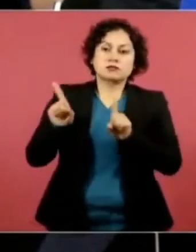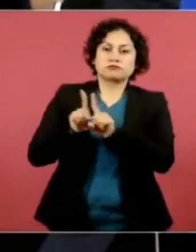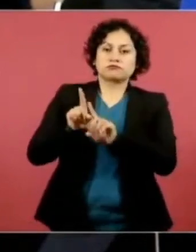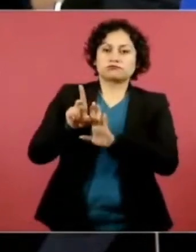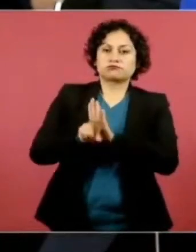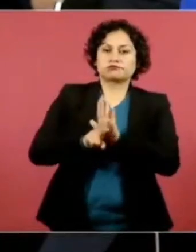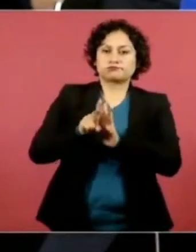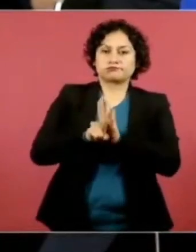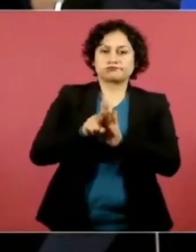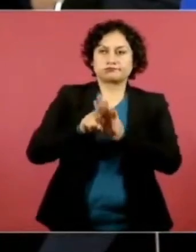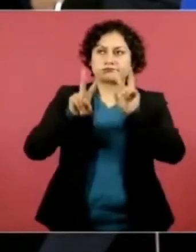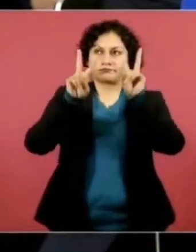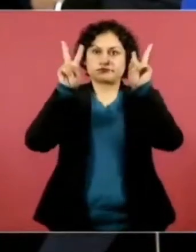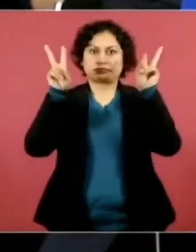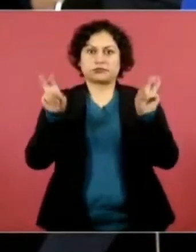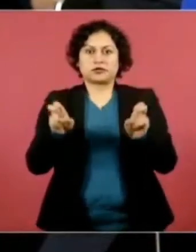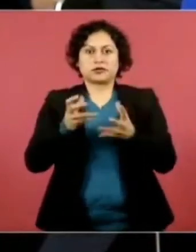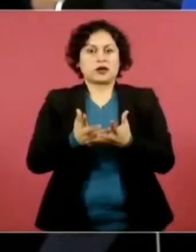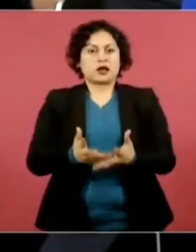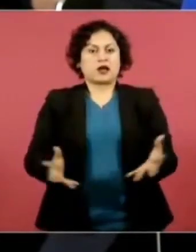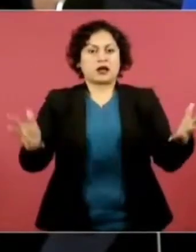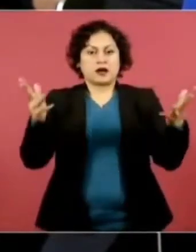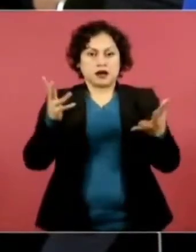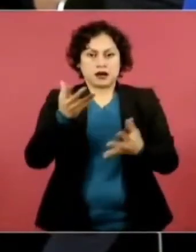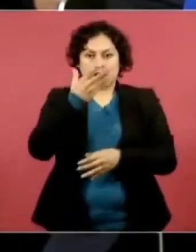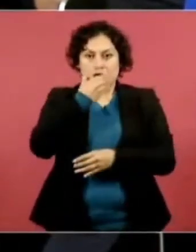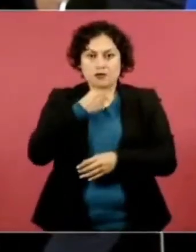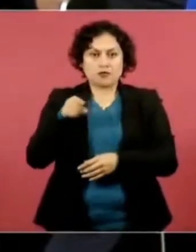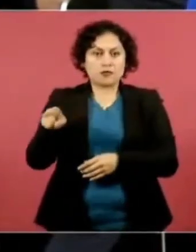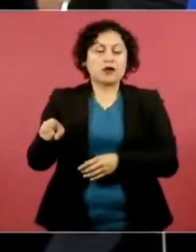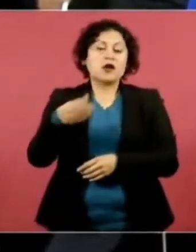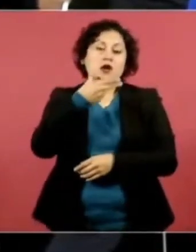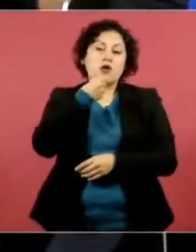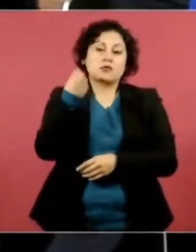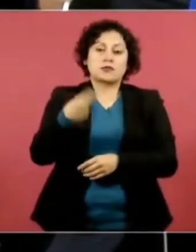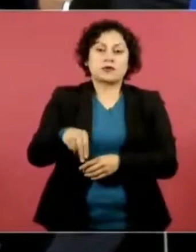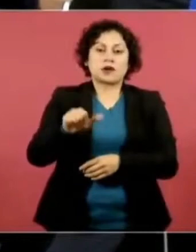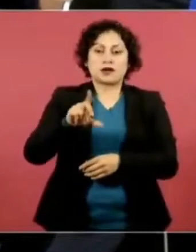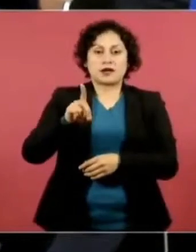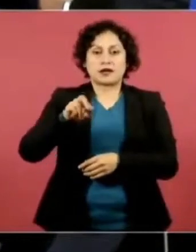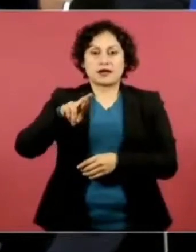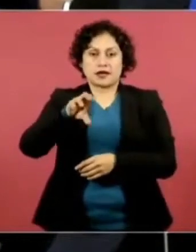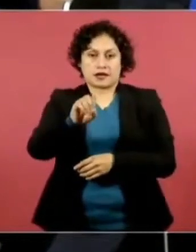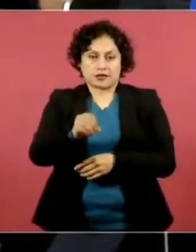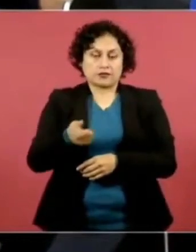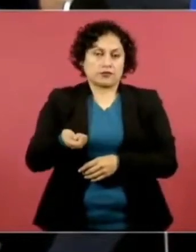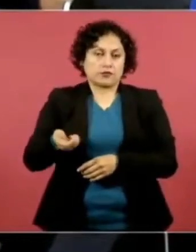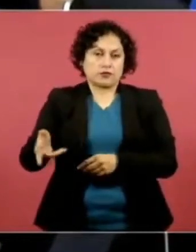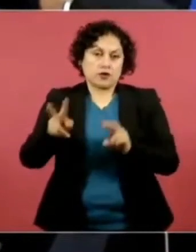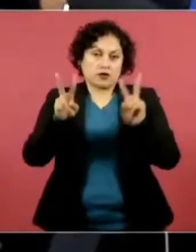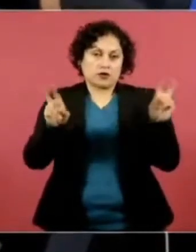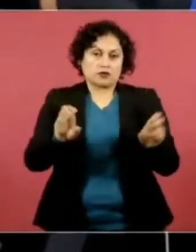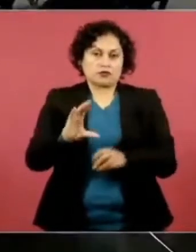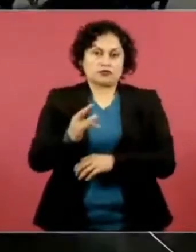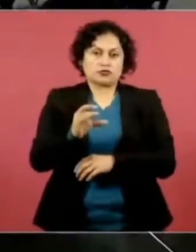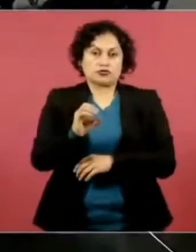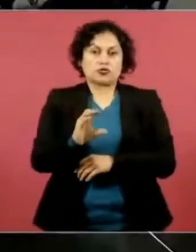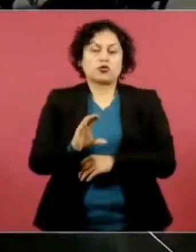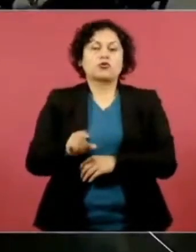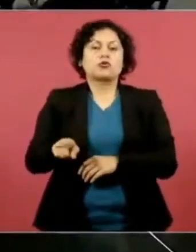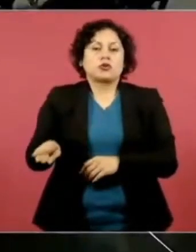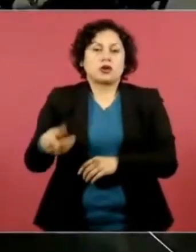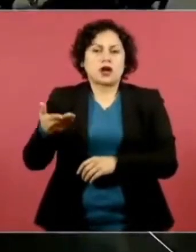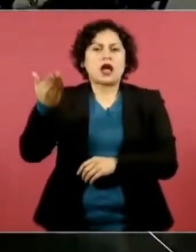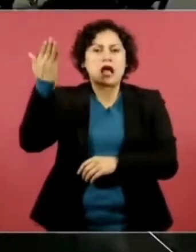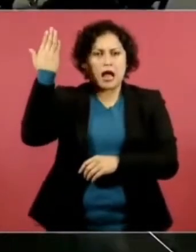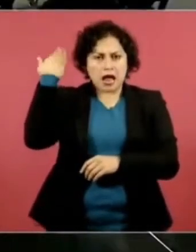así le llamó, a este sujeto identificado como Alejandro Gilmar Mendoza, alias El Choco, que el año pasado fue detenido por cierto con